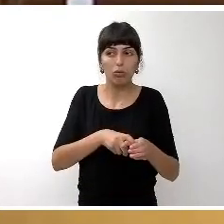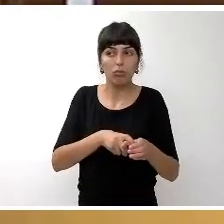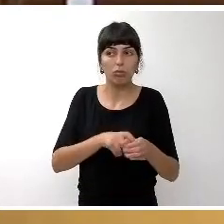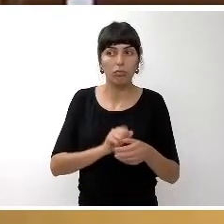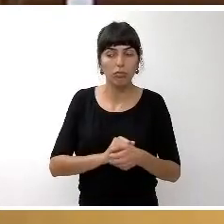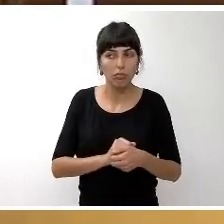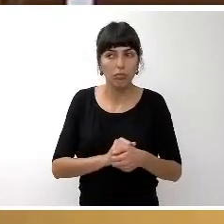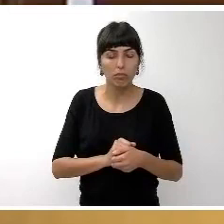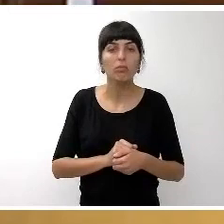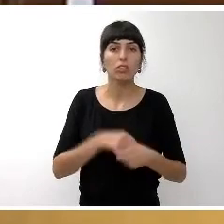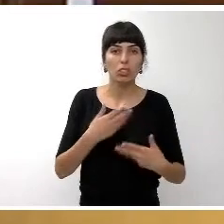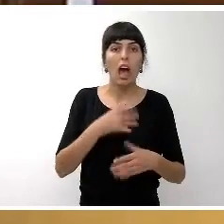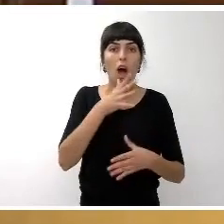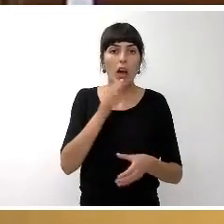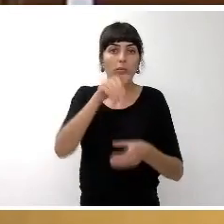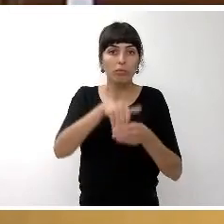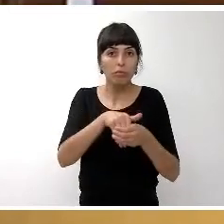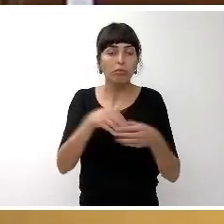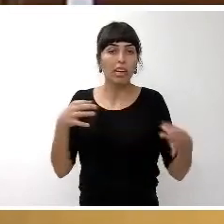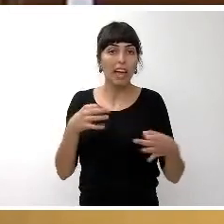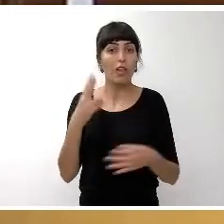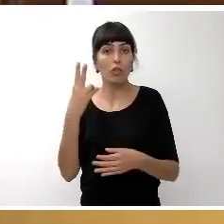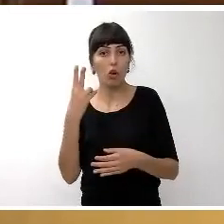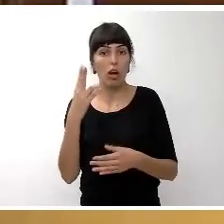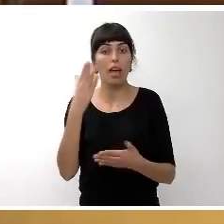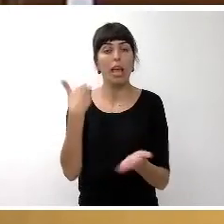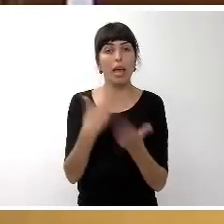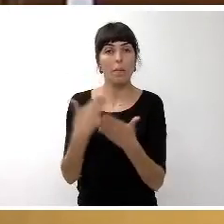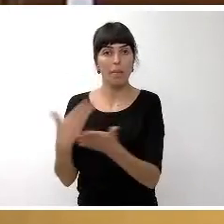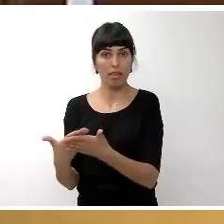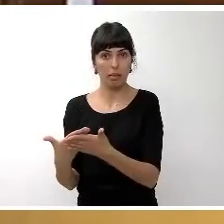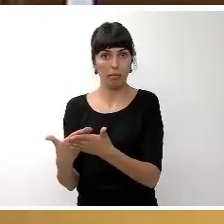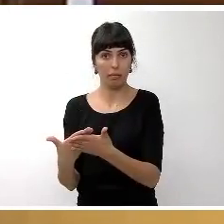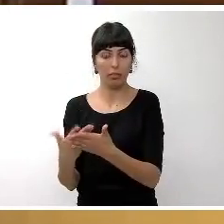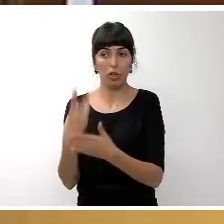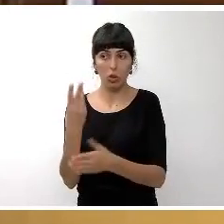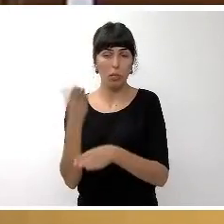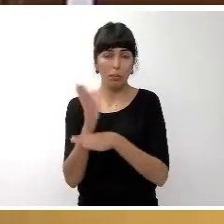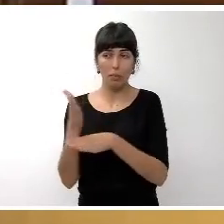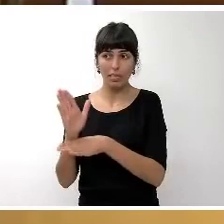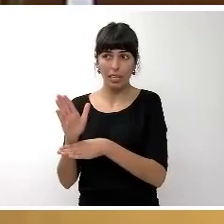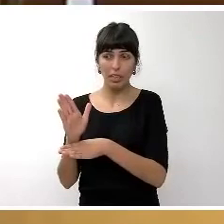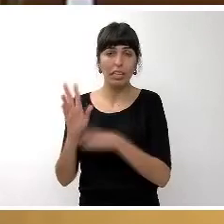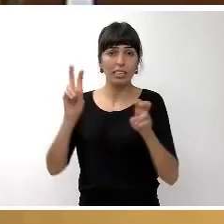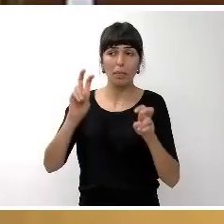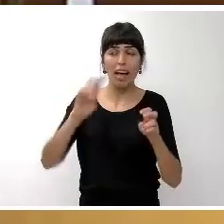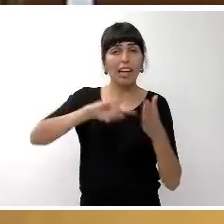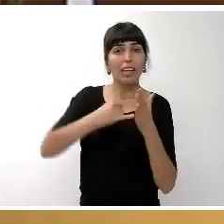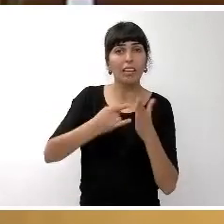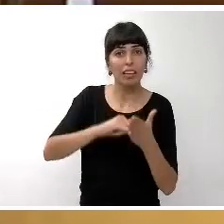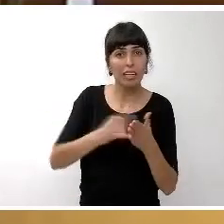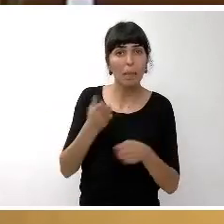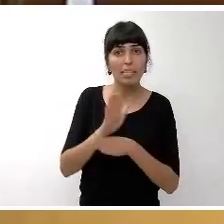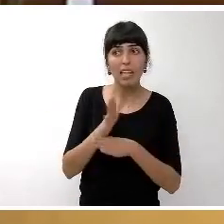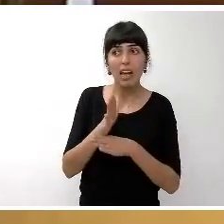vamos a proceder a votar ahora las dos enmiendas que se han presentado para adecuar las enmiendas técnicas presentadas por el